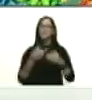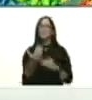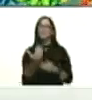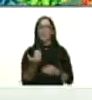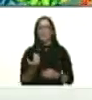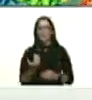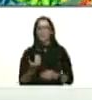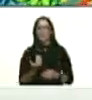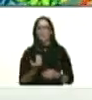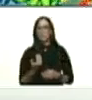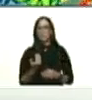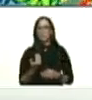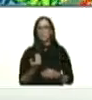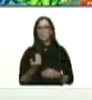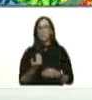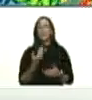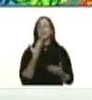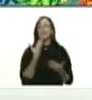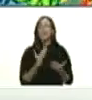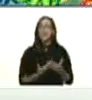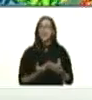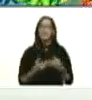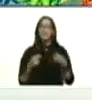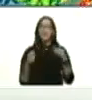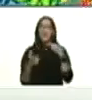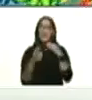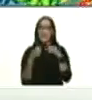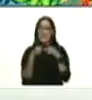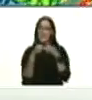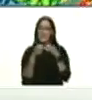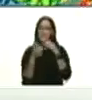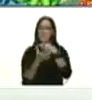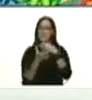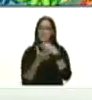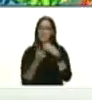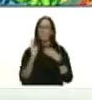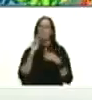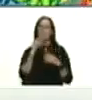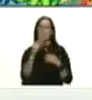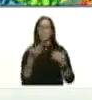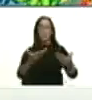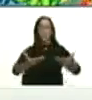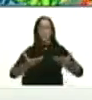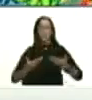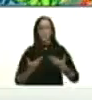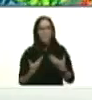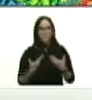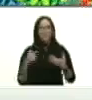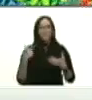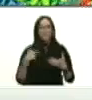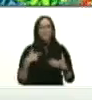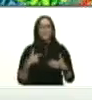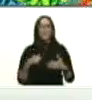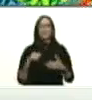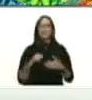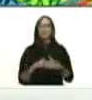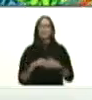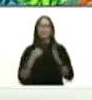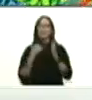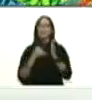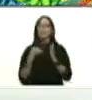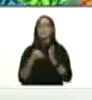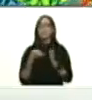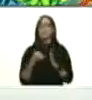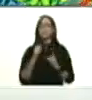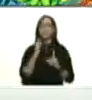es decir gracias al equipamiento que usted nos ha ayudado a tener en el Inamé y